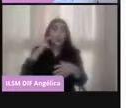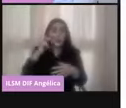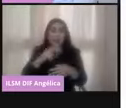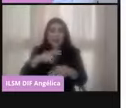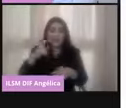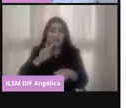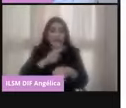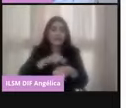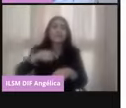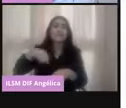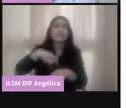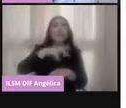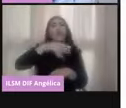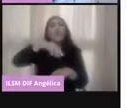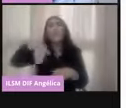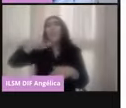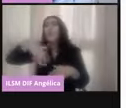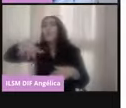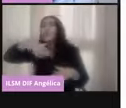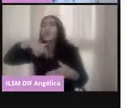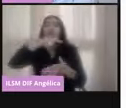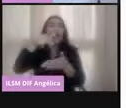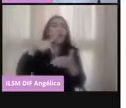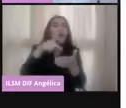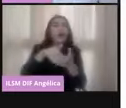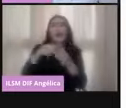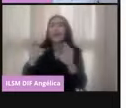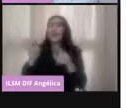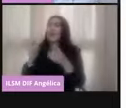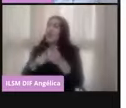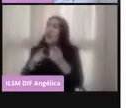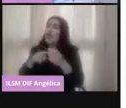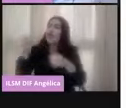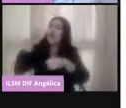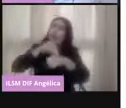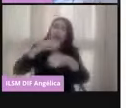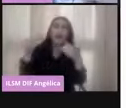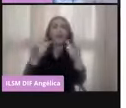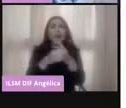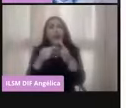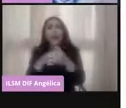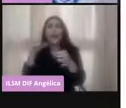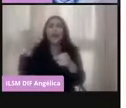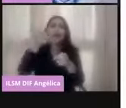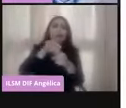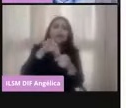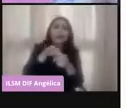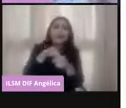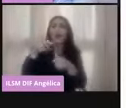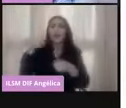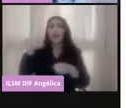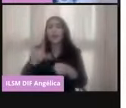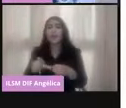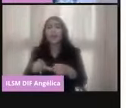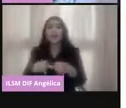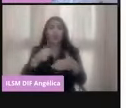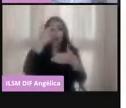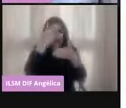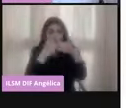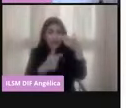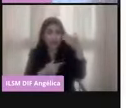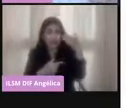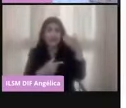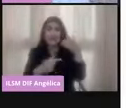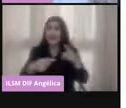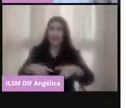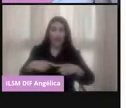los lugares donde se van a instalar las casillas electorales y se van a publicar también y a difundir los listados de los domicilios de esas casillas y